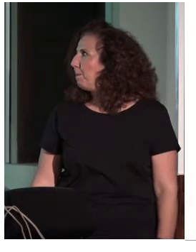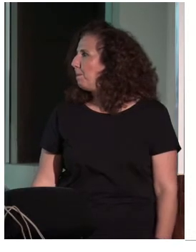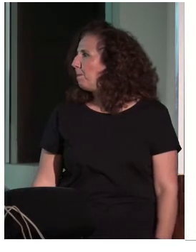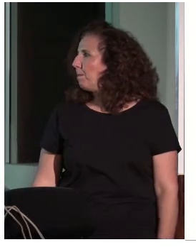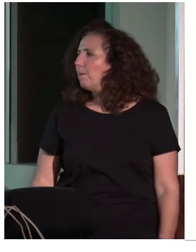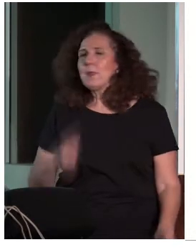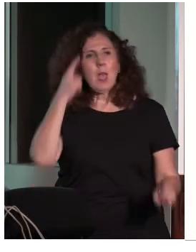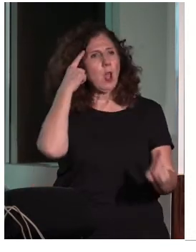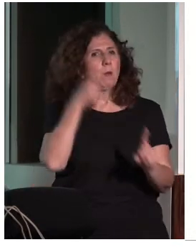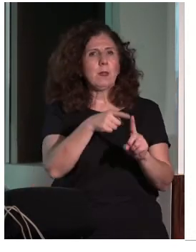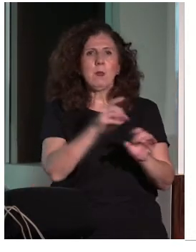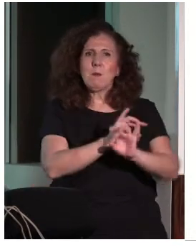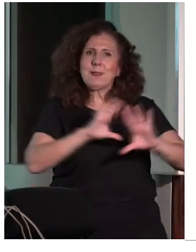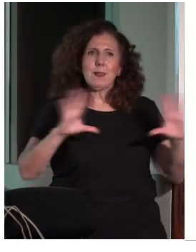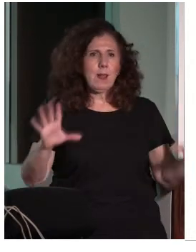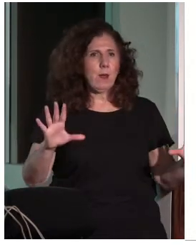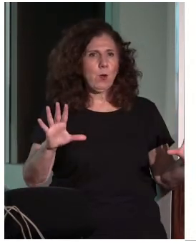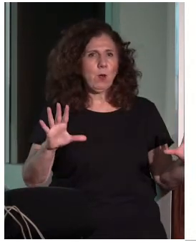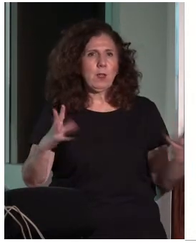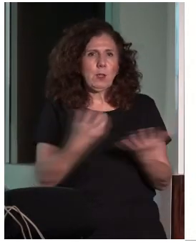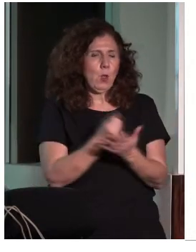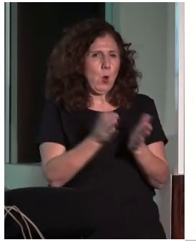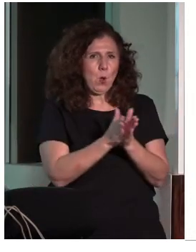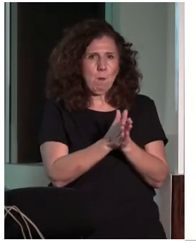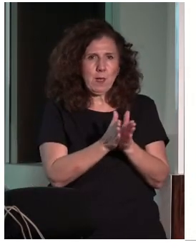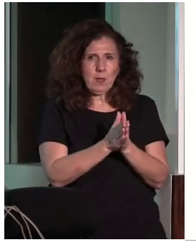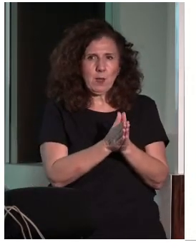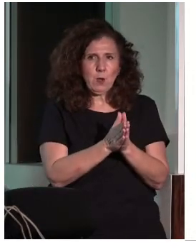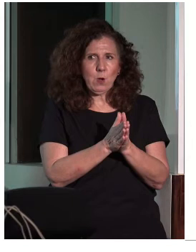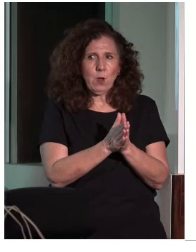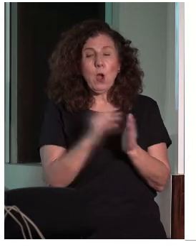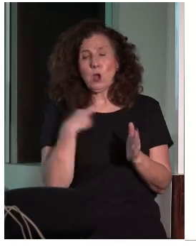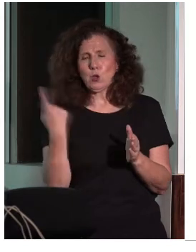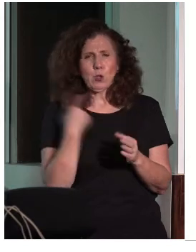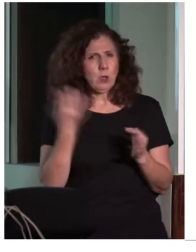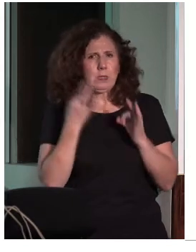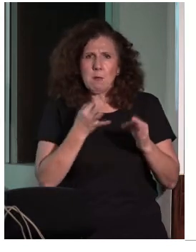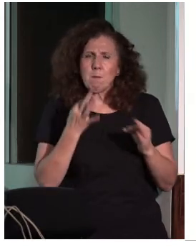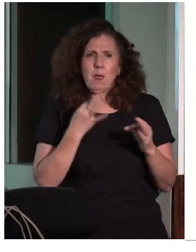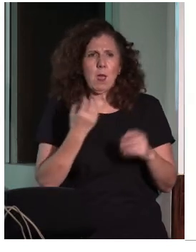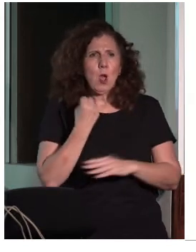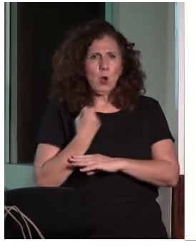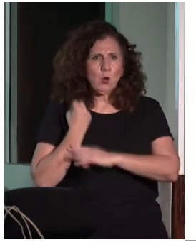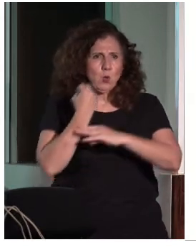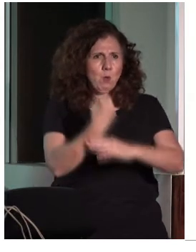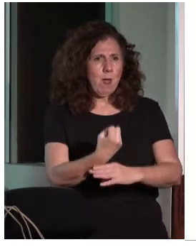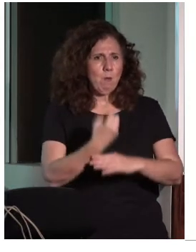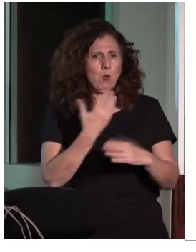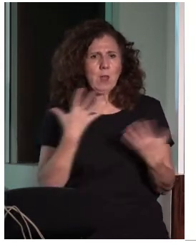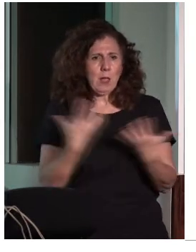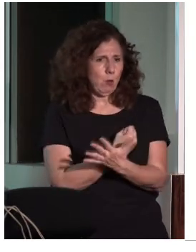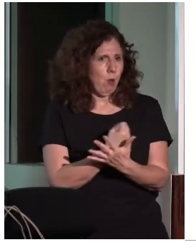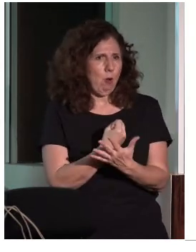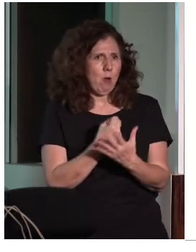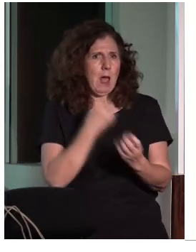Nuestro objetivo, bueno, pues, el de todos nuestros compañeros al que nosotros nos sumamos a todas las reivindicaciones que hacen desde todos los colectivos,